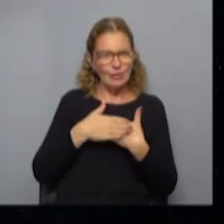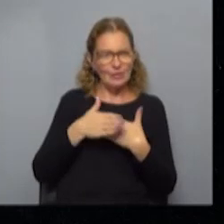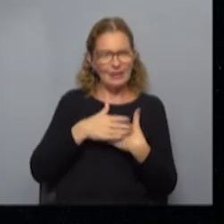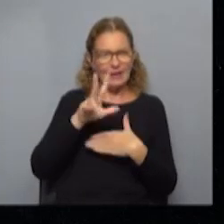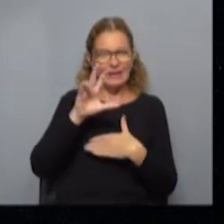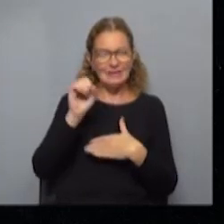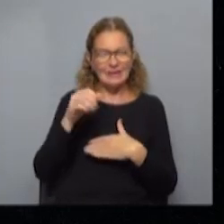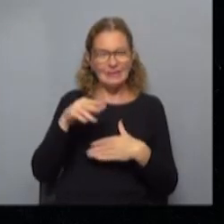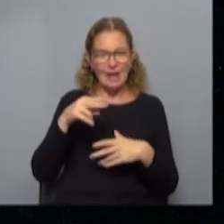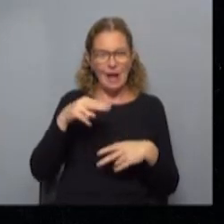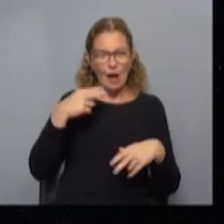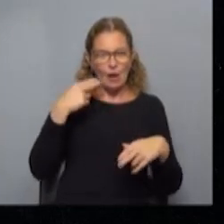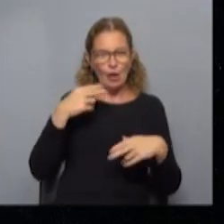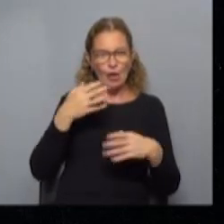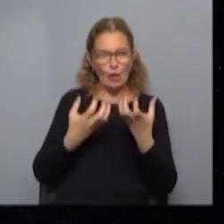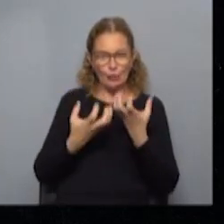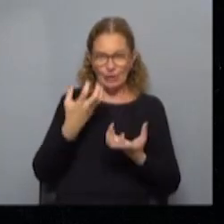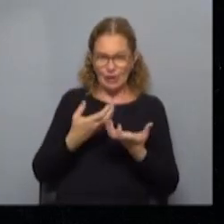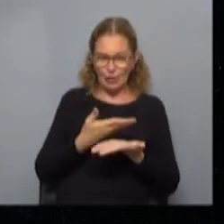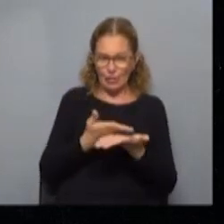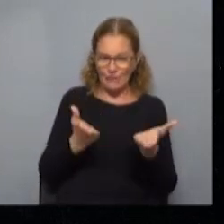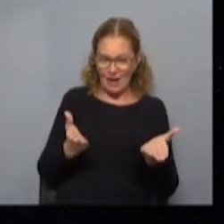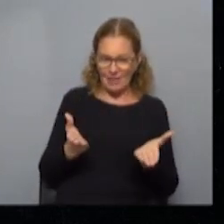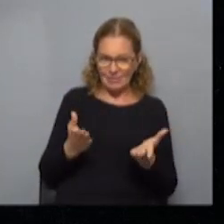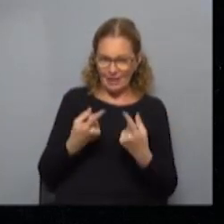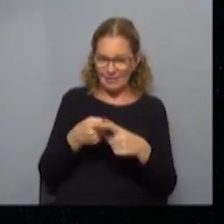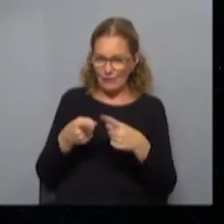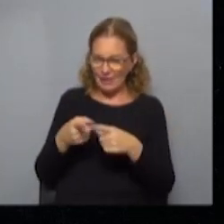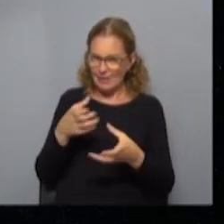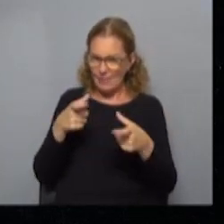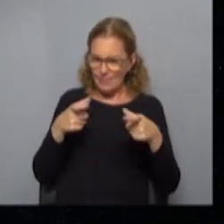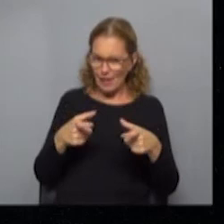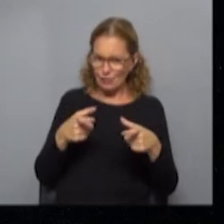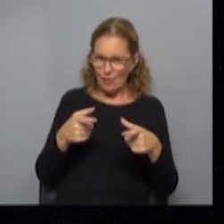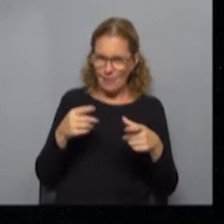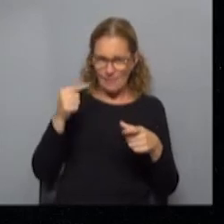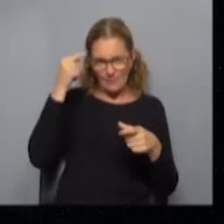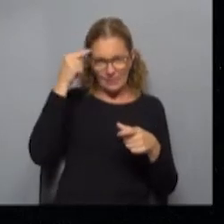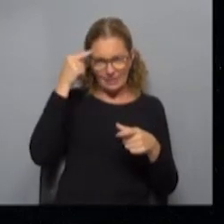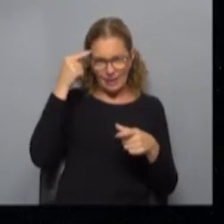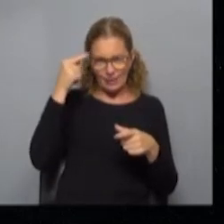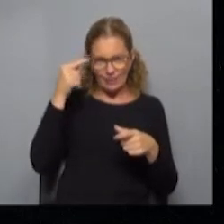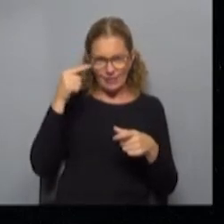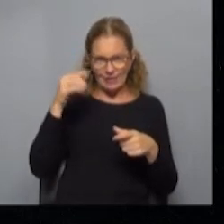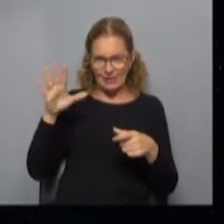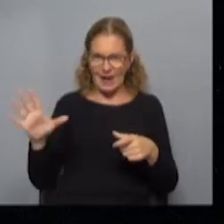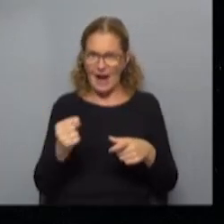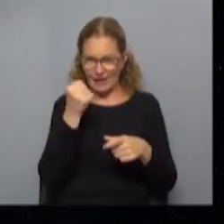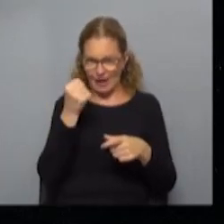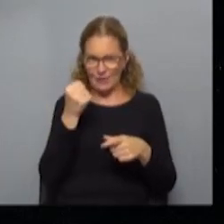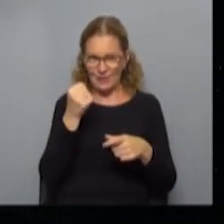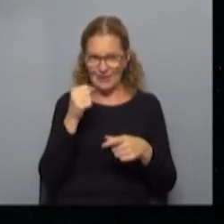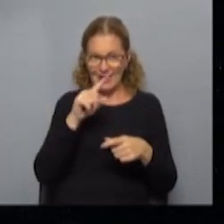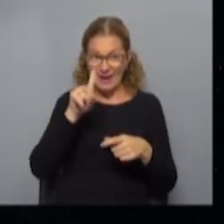gastrónomos presentaron su variedad de platos inspirados en el camarón. Así que... ¿Que lo agarran ahí a la salida en el Arroyo Balizas?